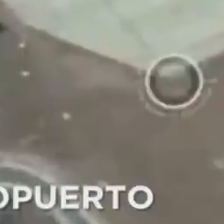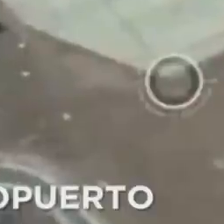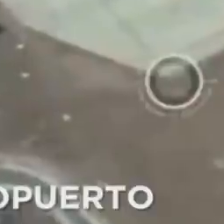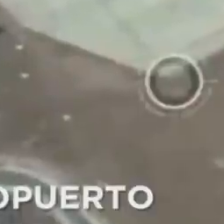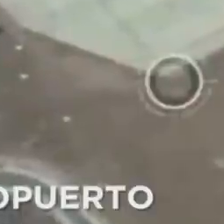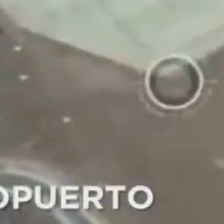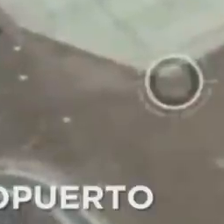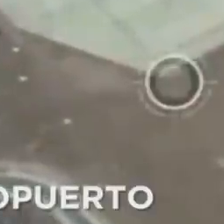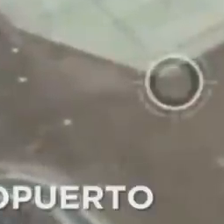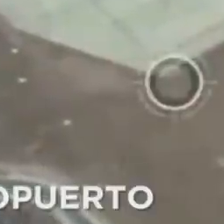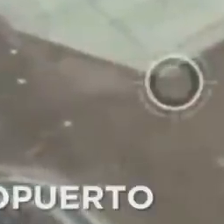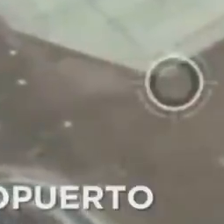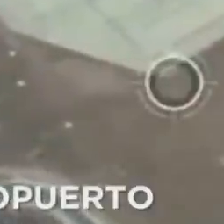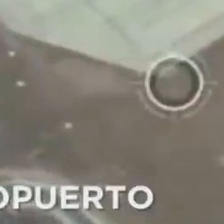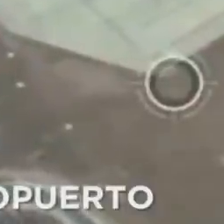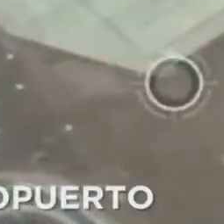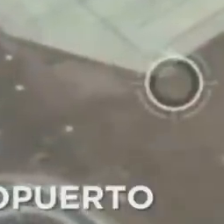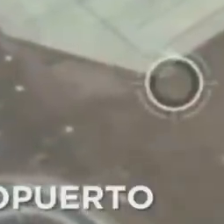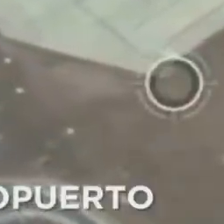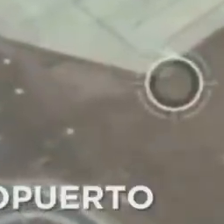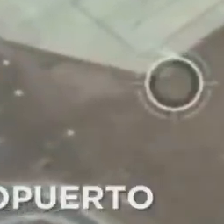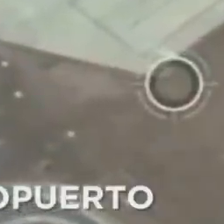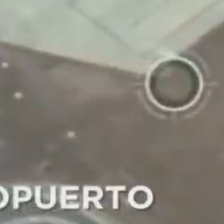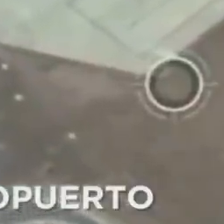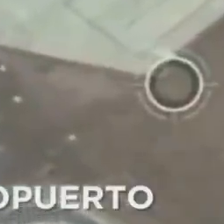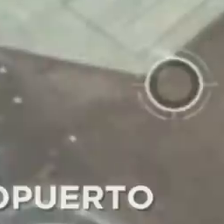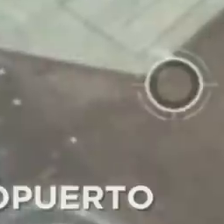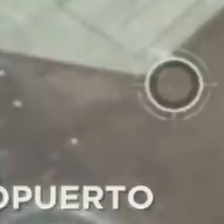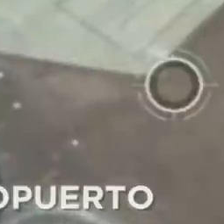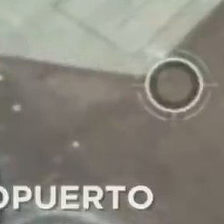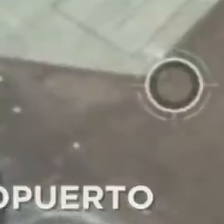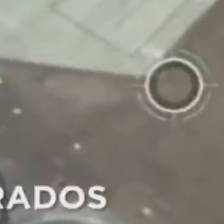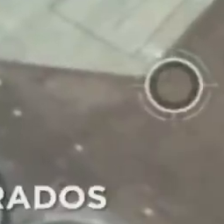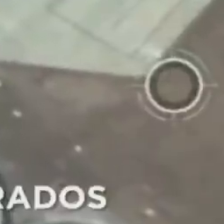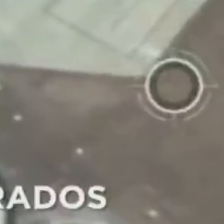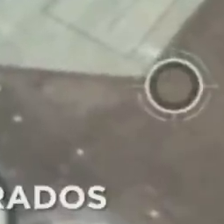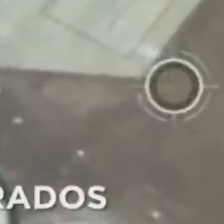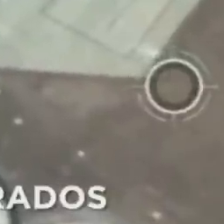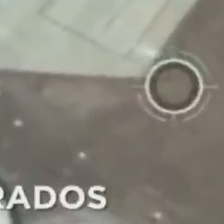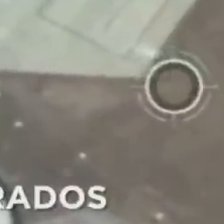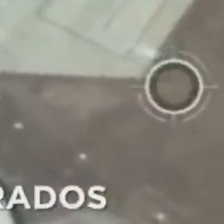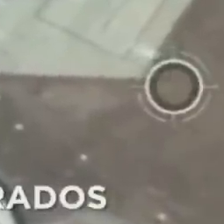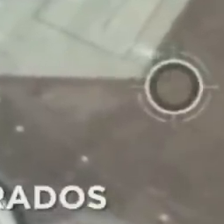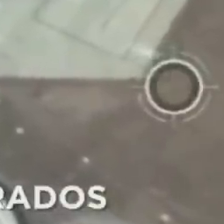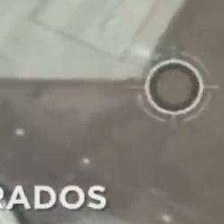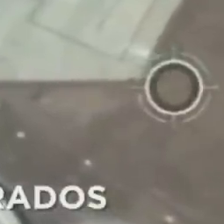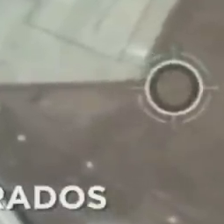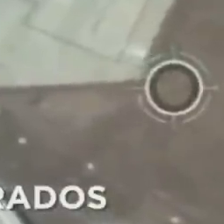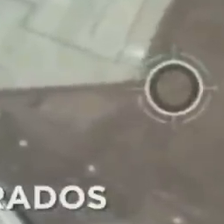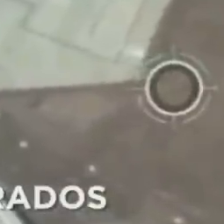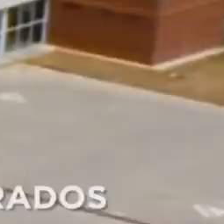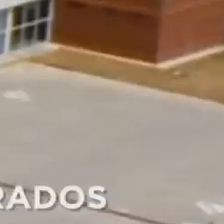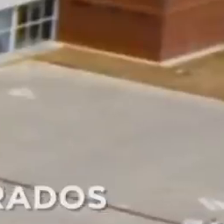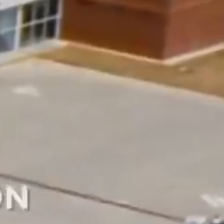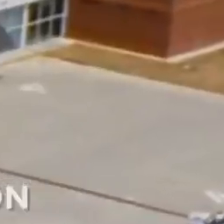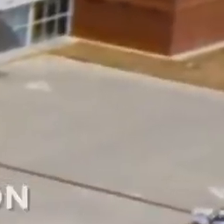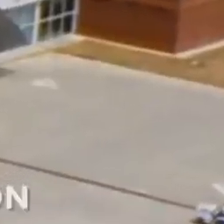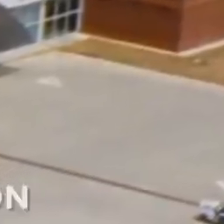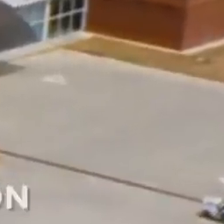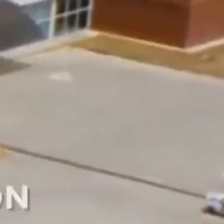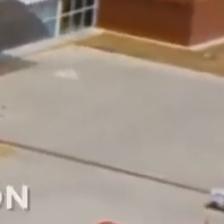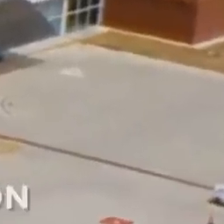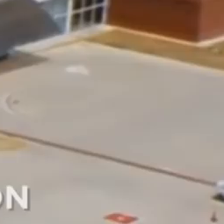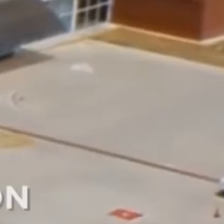En el año 2006 fue construido el Aeropuerto Internacional Ángel Albino Corso, con un total de 9.190 metros cuadrados,